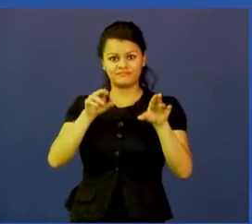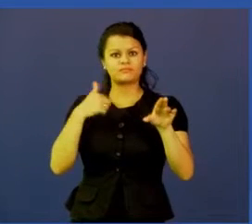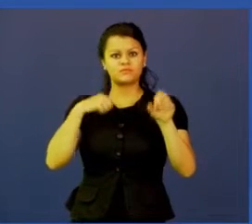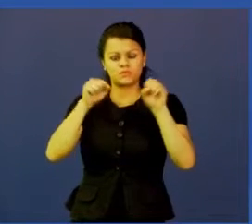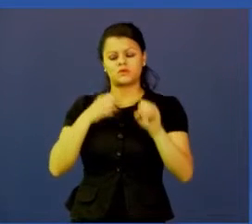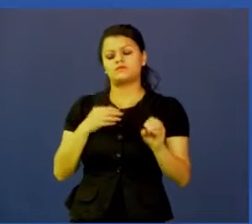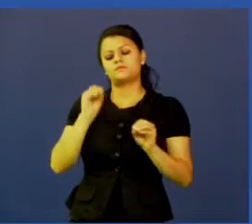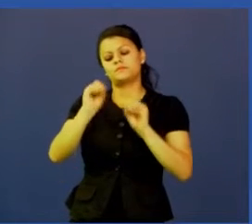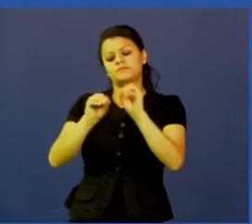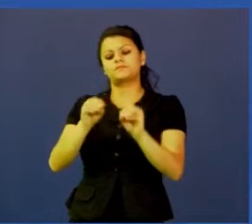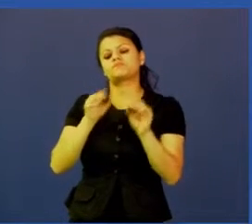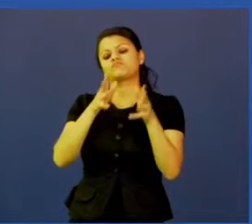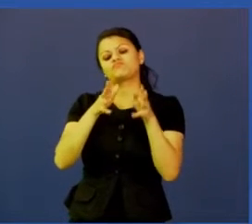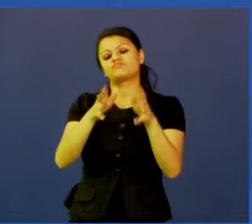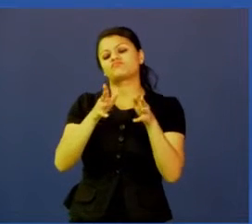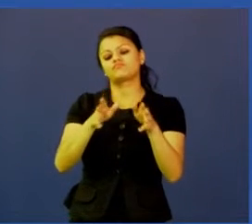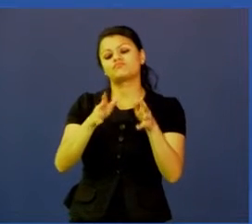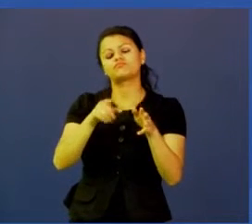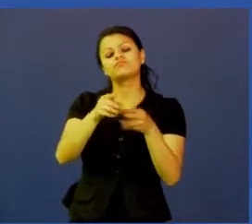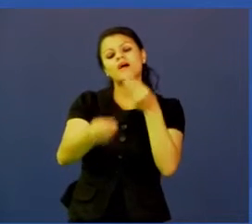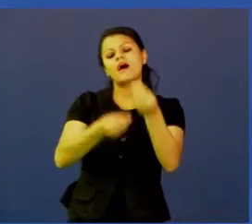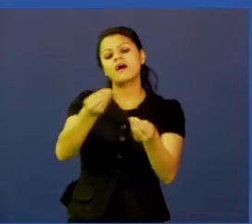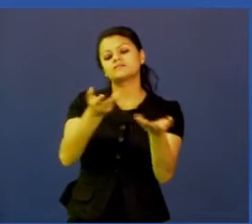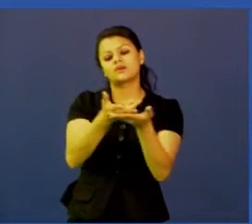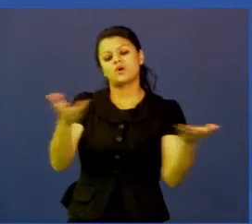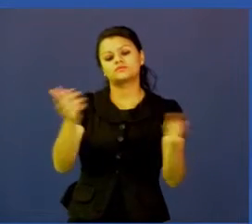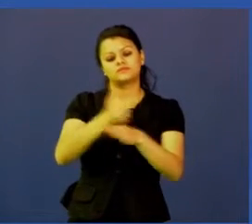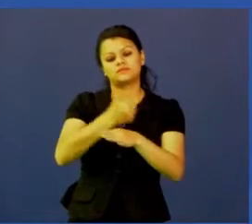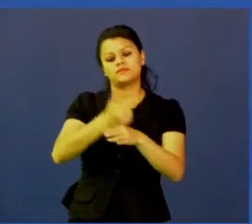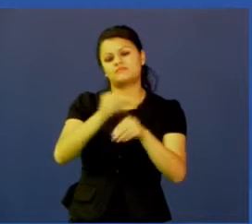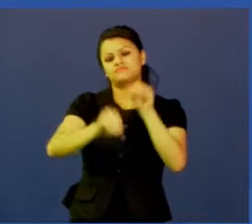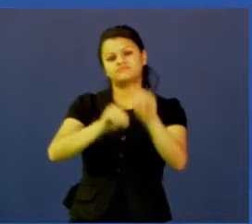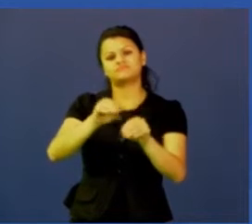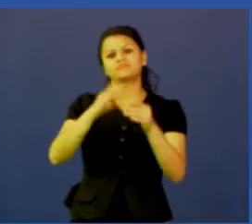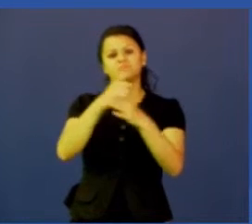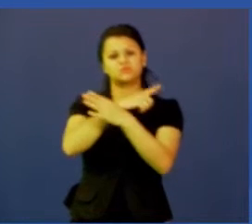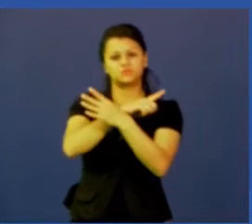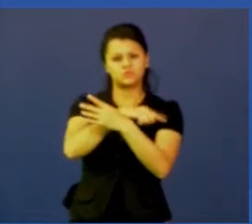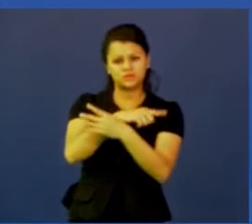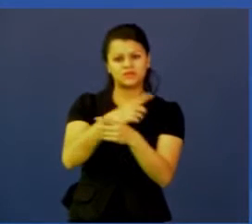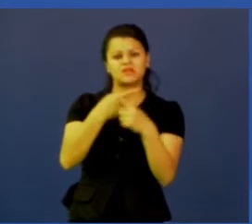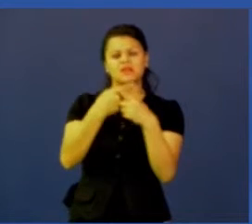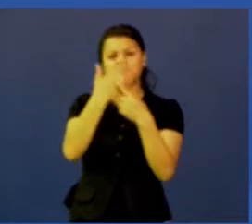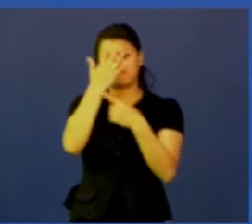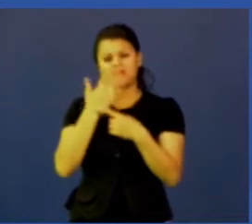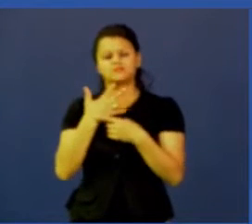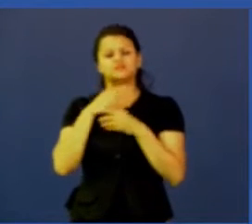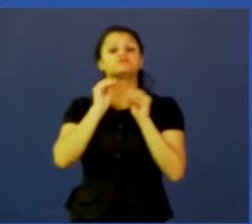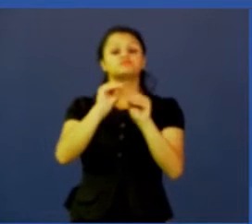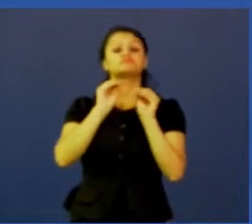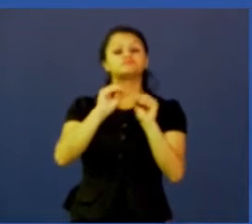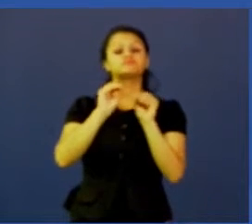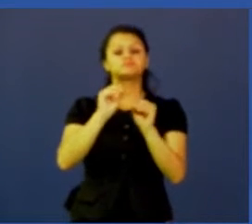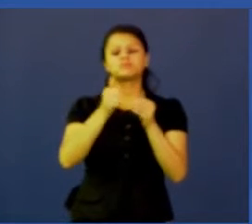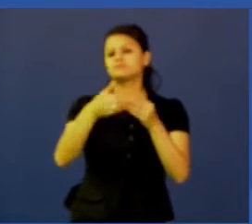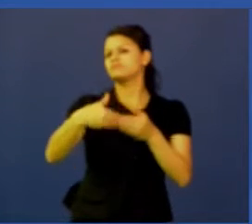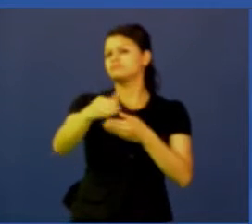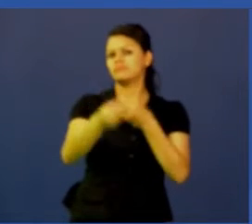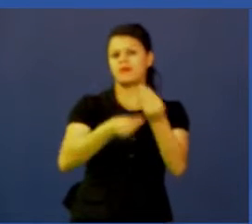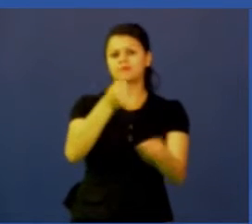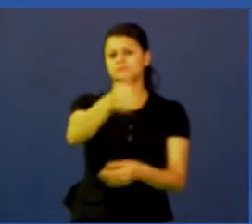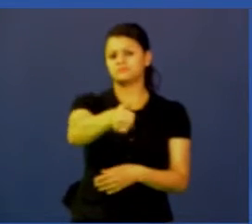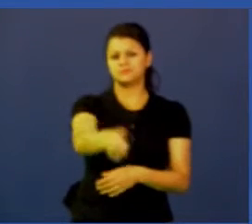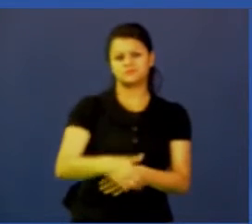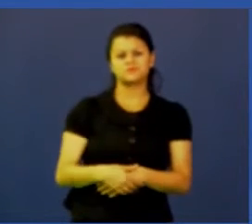robot para que haga algunas tareas, sea en Twitter, sea en Facebook, y empiece, digamos, a... se llama un